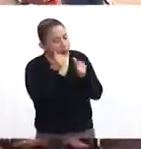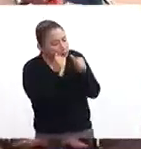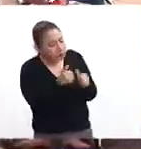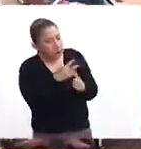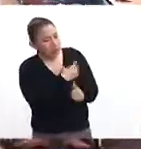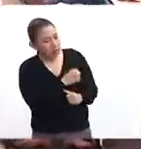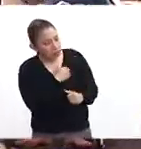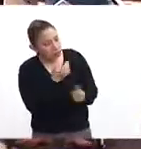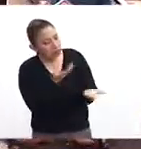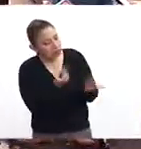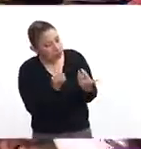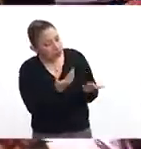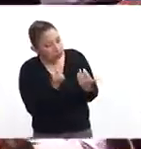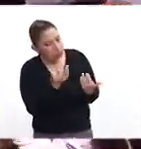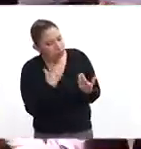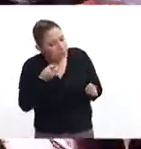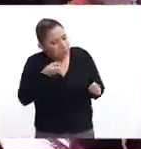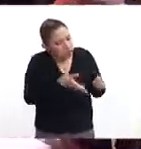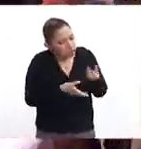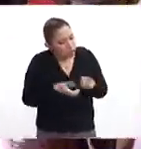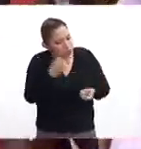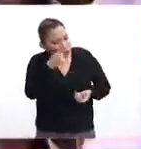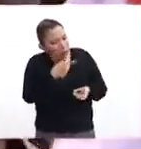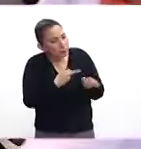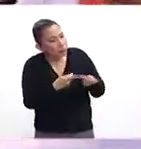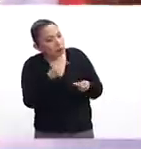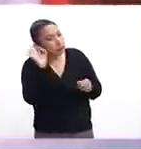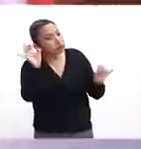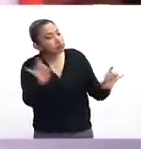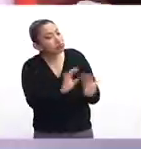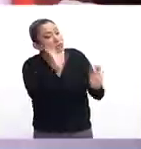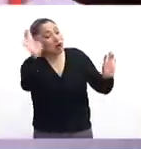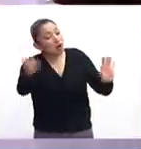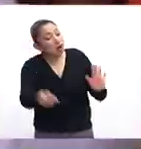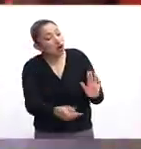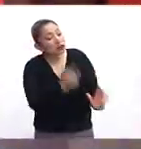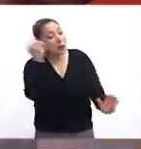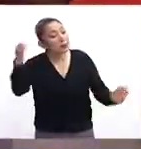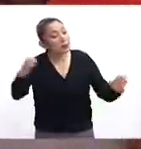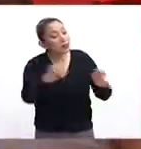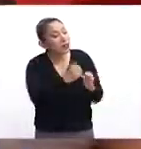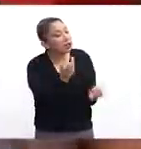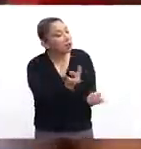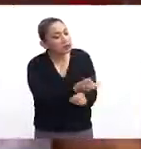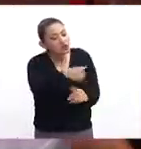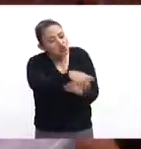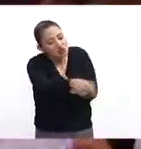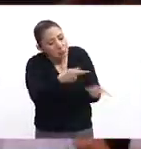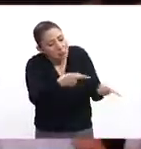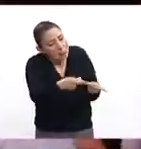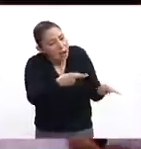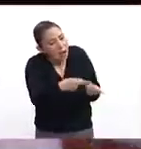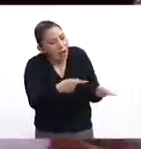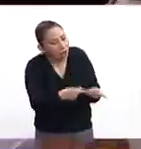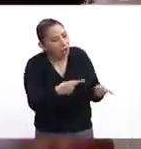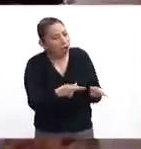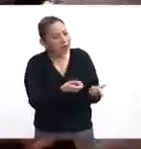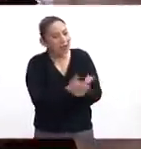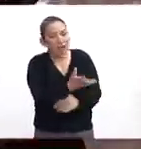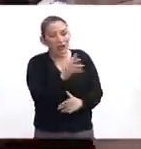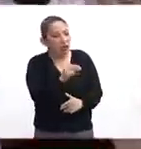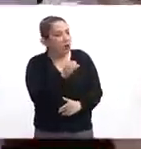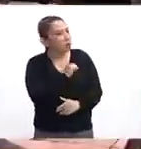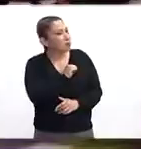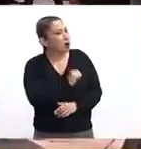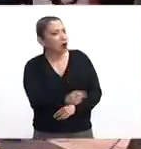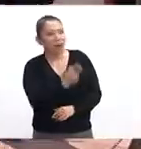hijos y que tengamos un plan para actuar. ¿Qué vamos a hacer en caso de que haya algún otro sismo, que tengamos que evacuar? No es malo que en